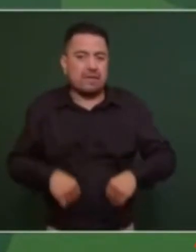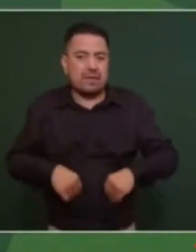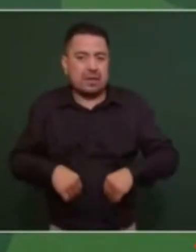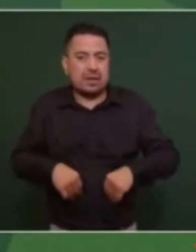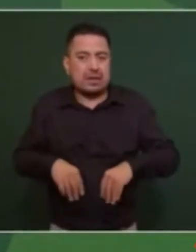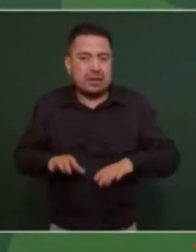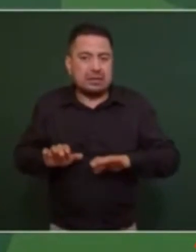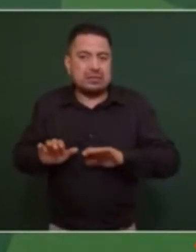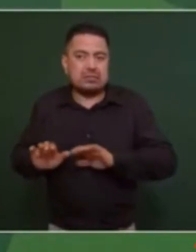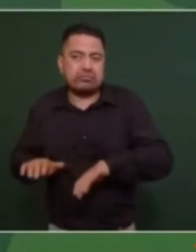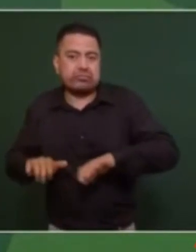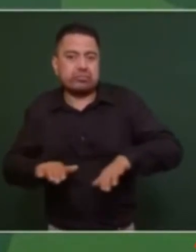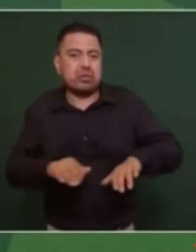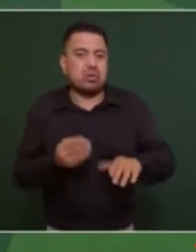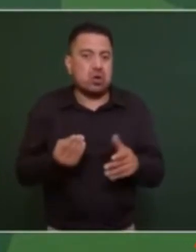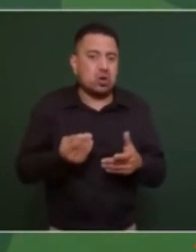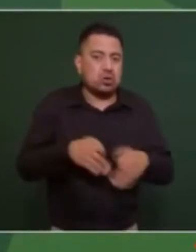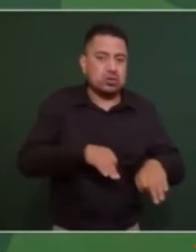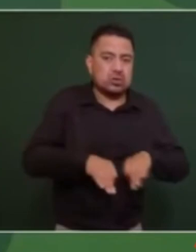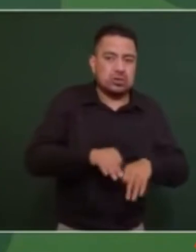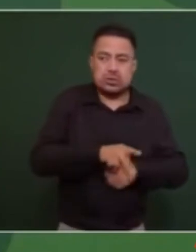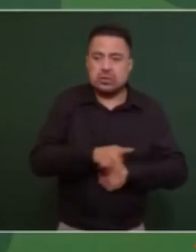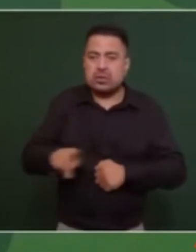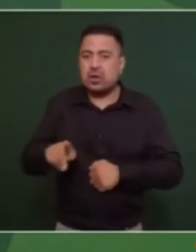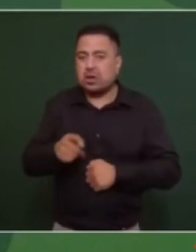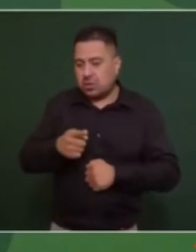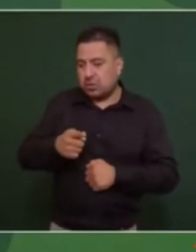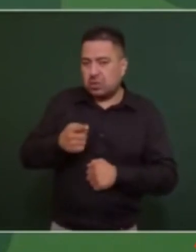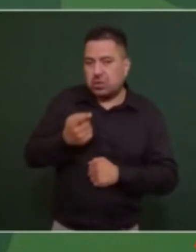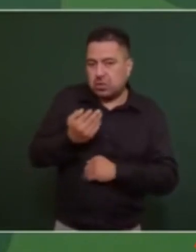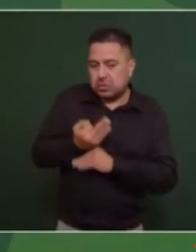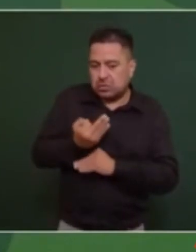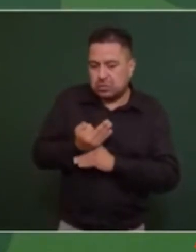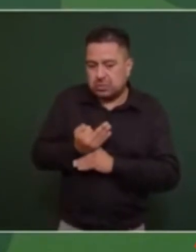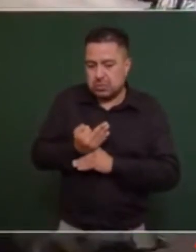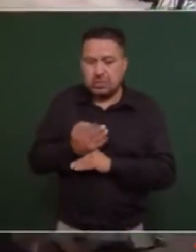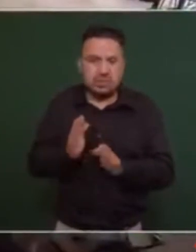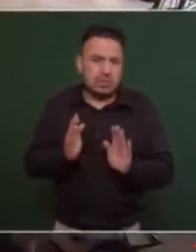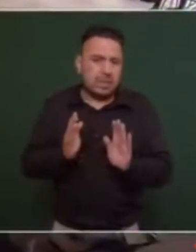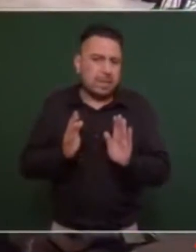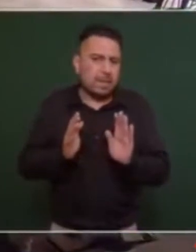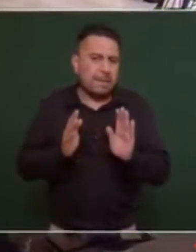trabajadores entonces estamos ya